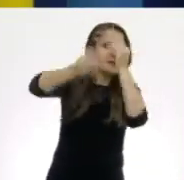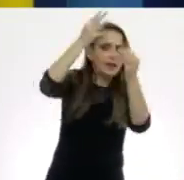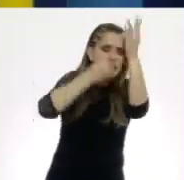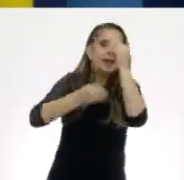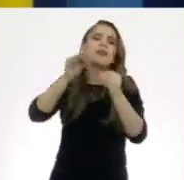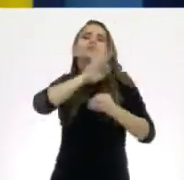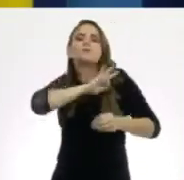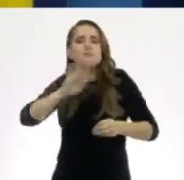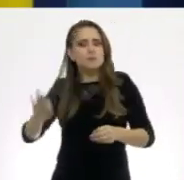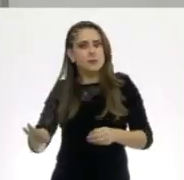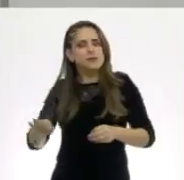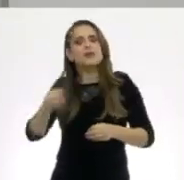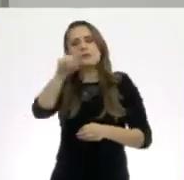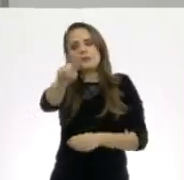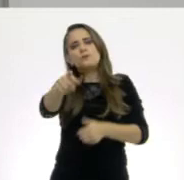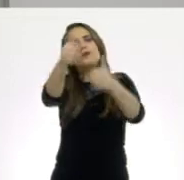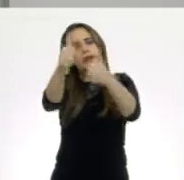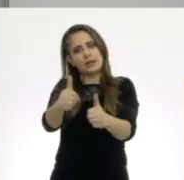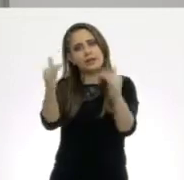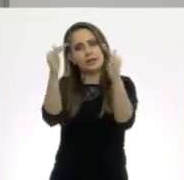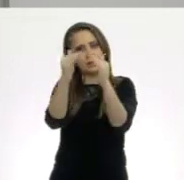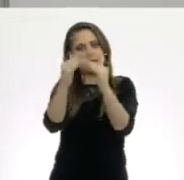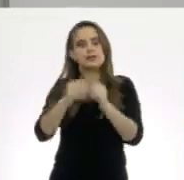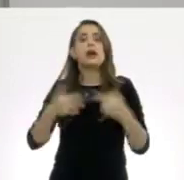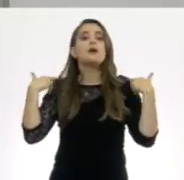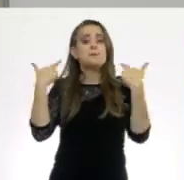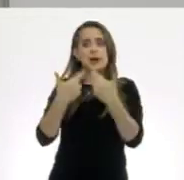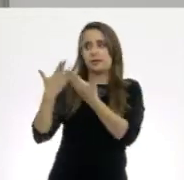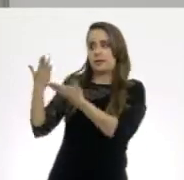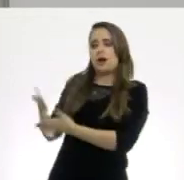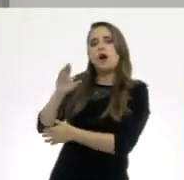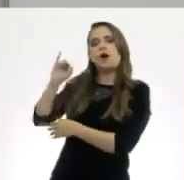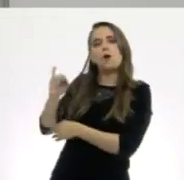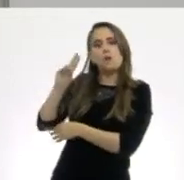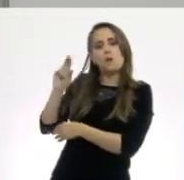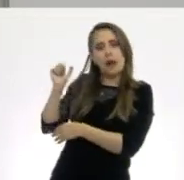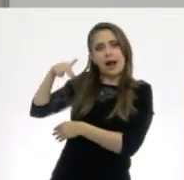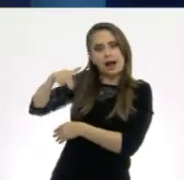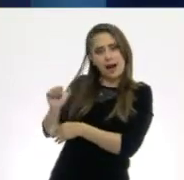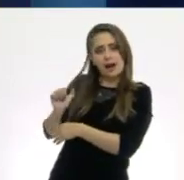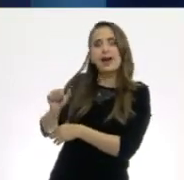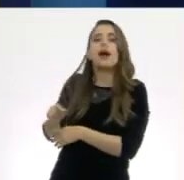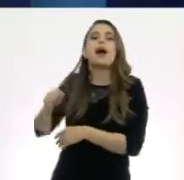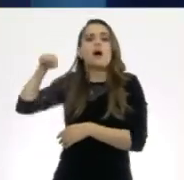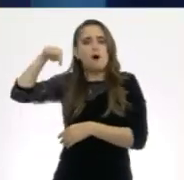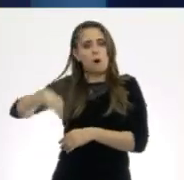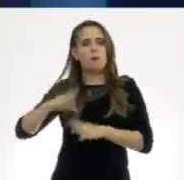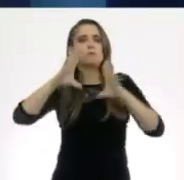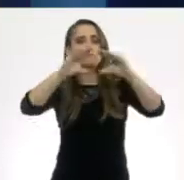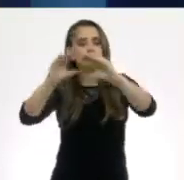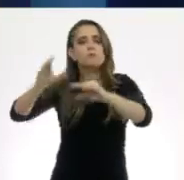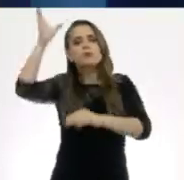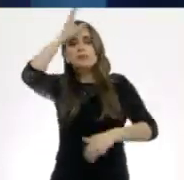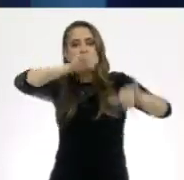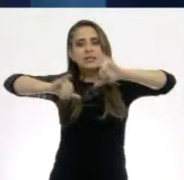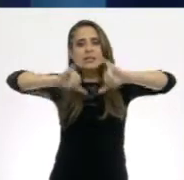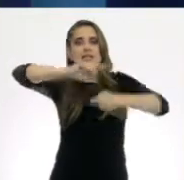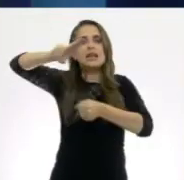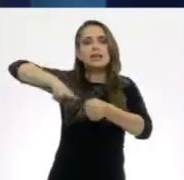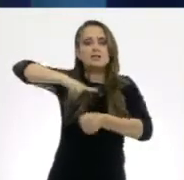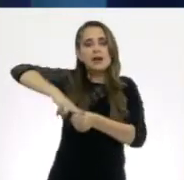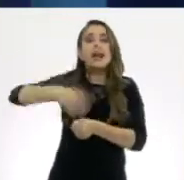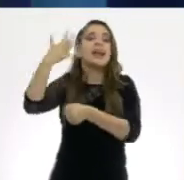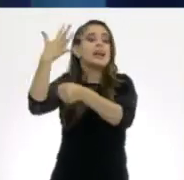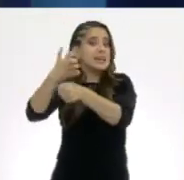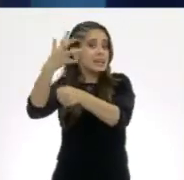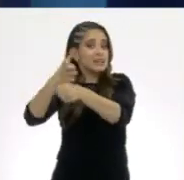Hoy nos acompaña la maestra Juana Campos y vamos a tener el gusto de estar con ustedes en esta clase de Ciencias Naturales de quinto